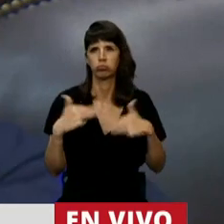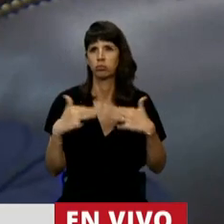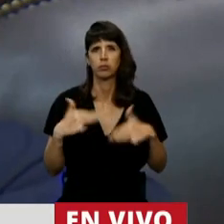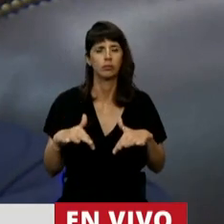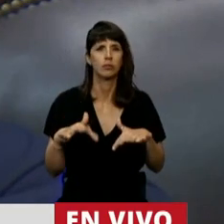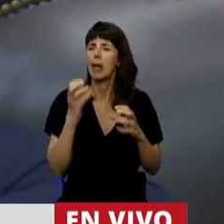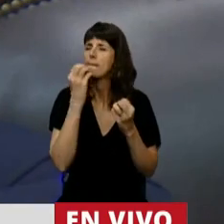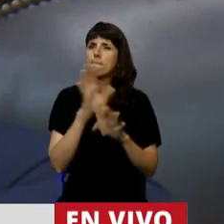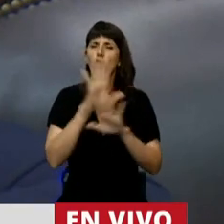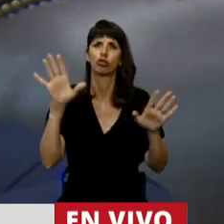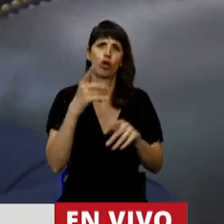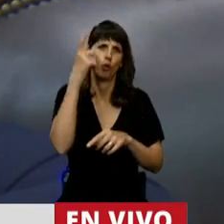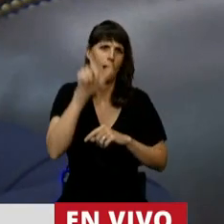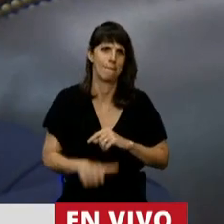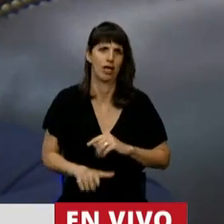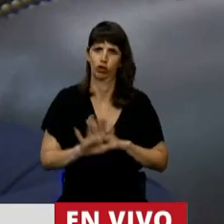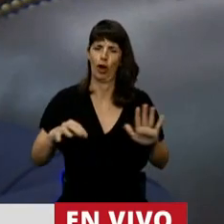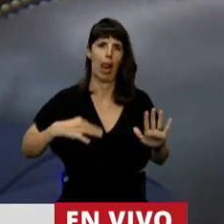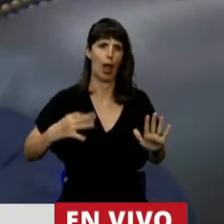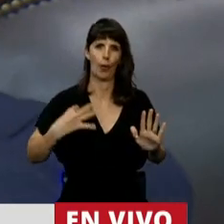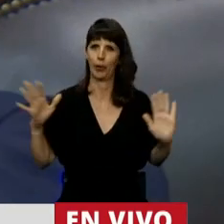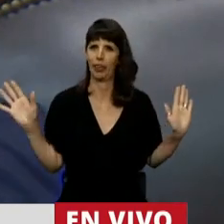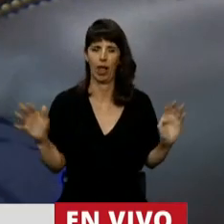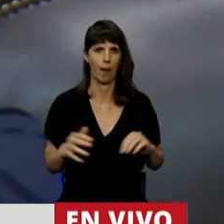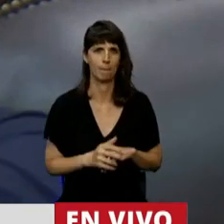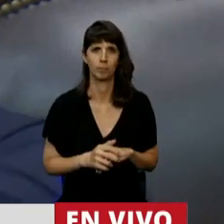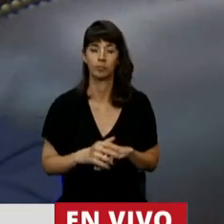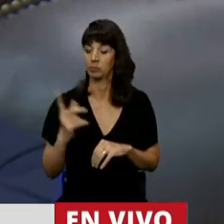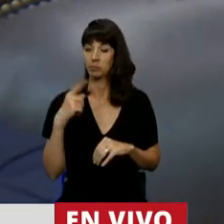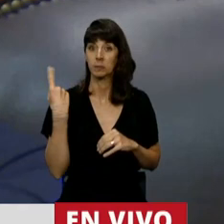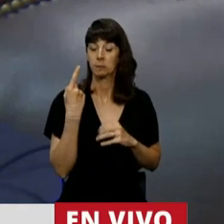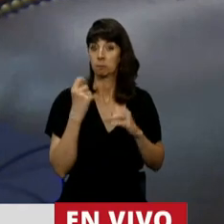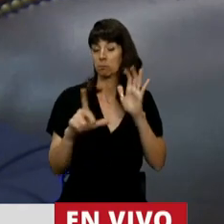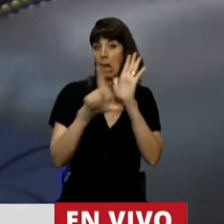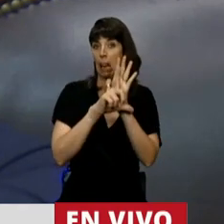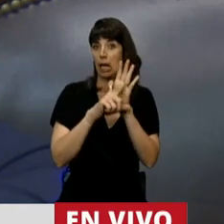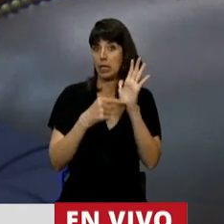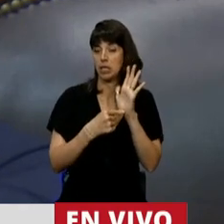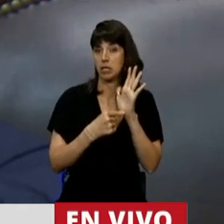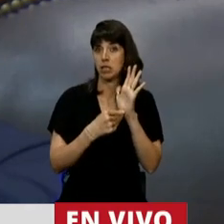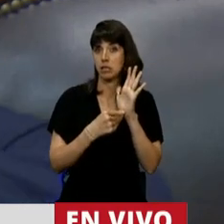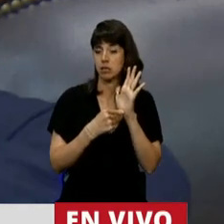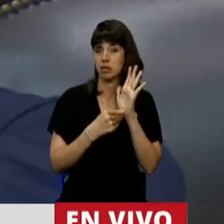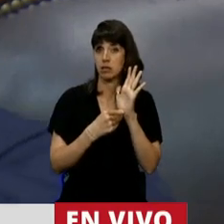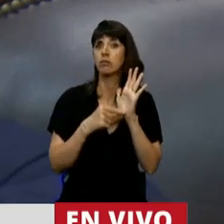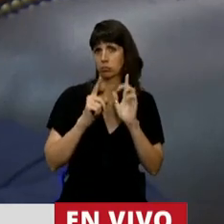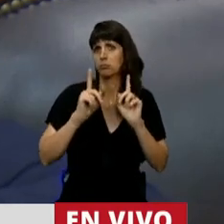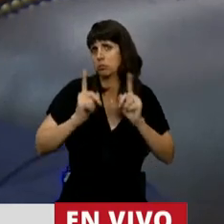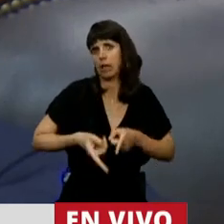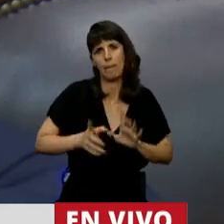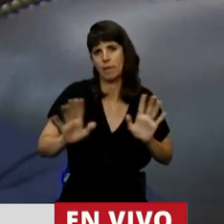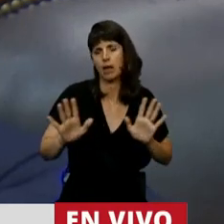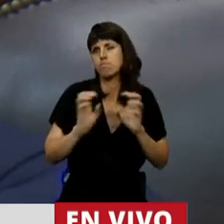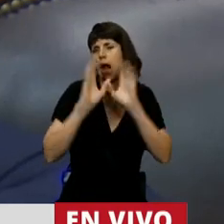hermoso de un ser humano. Y nuestro ordenamiento jurídico también es maravilloso.